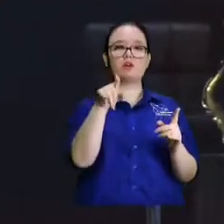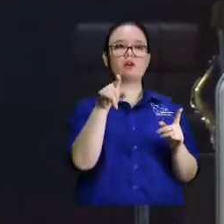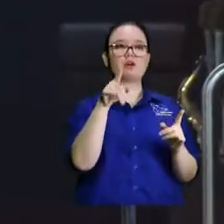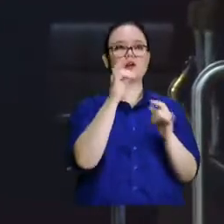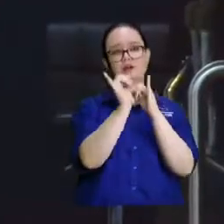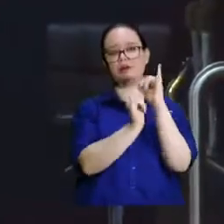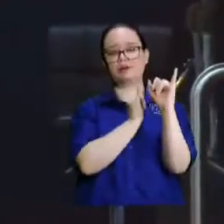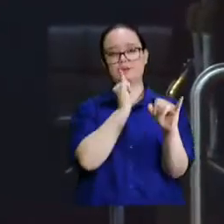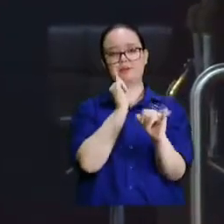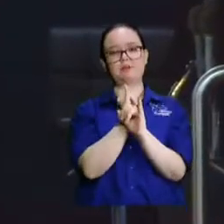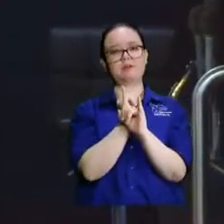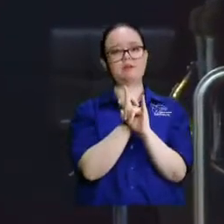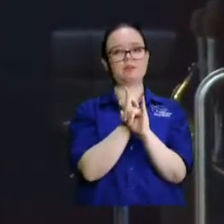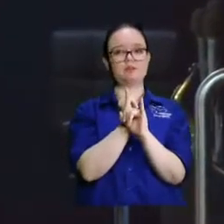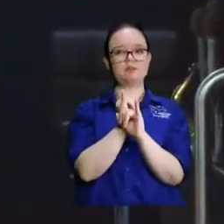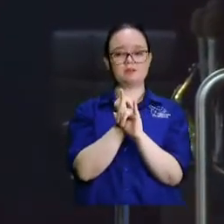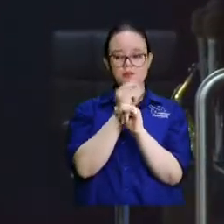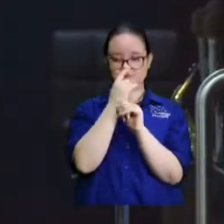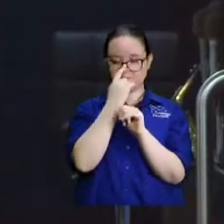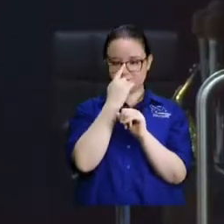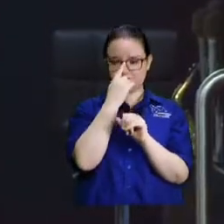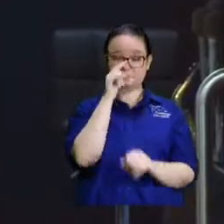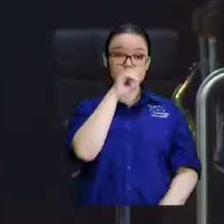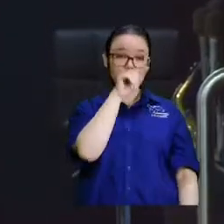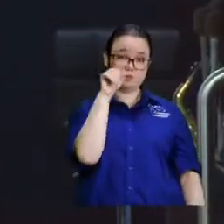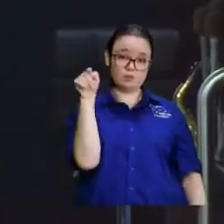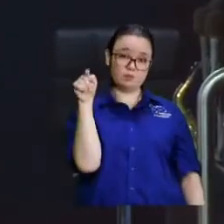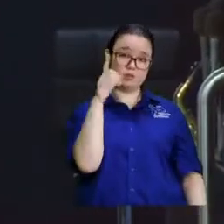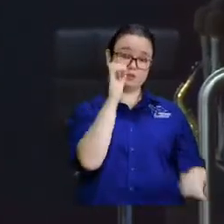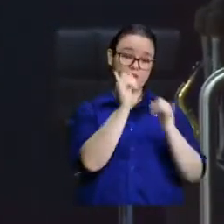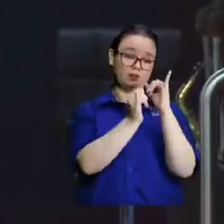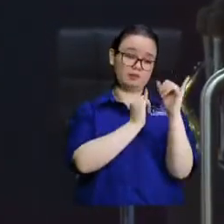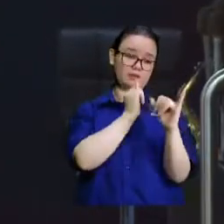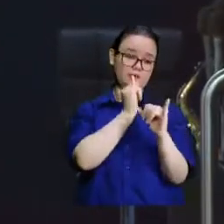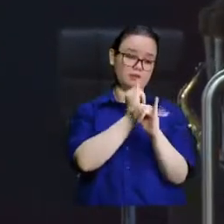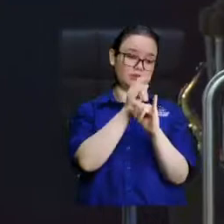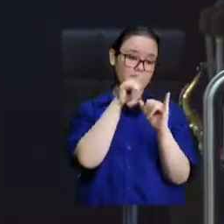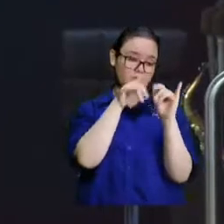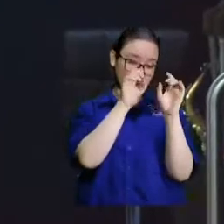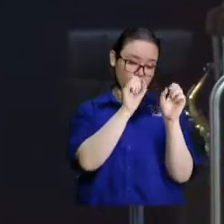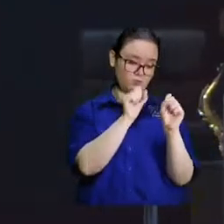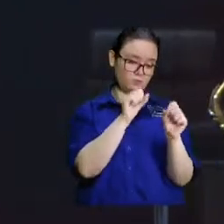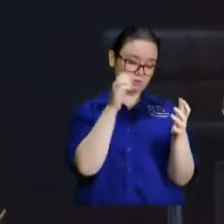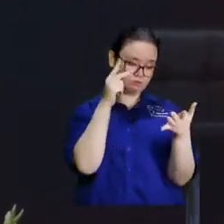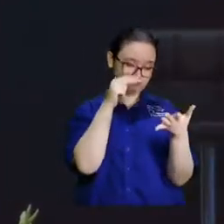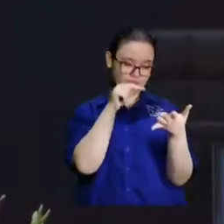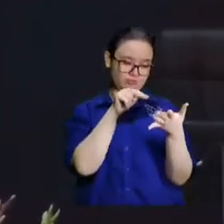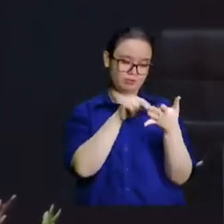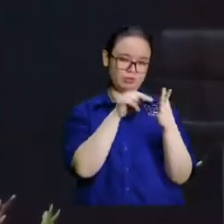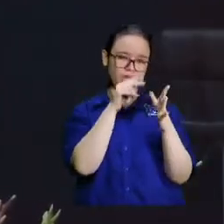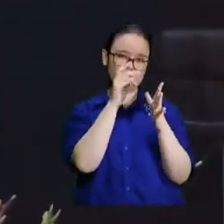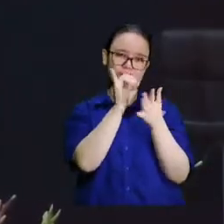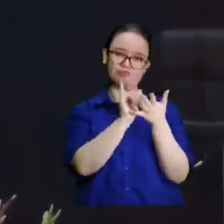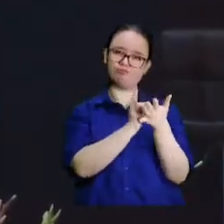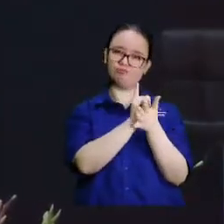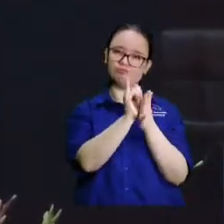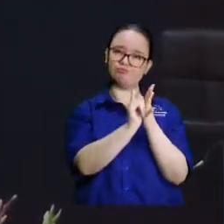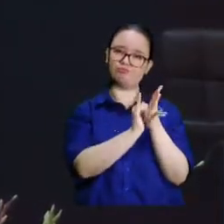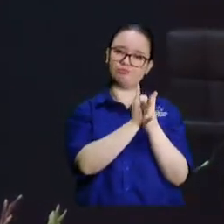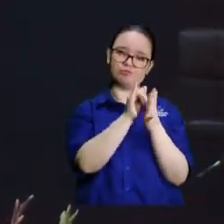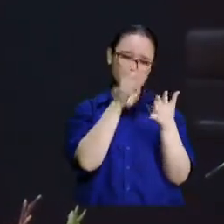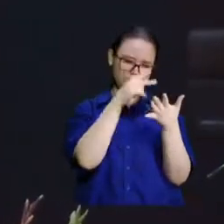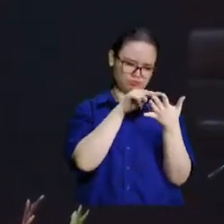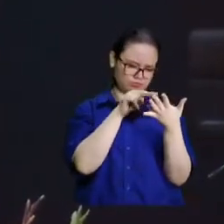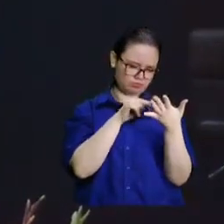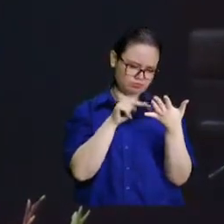Internet. Usted en Internet se puede meter en YouTube y buscar cualquier